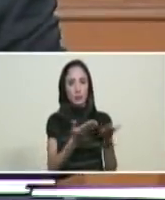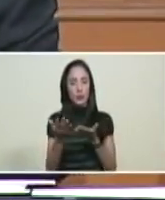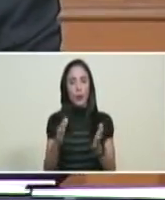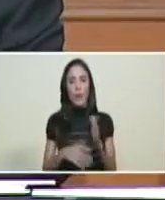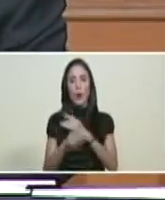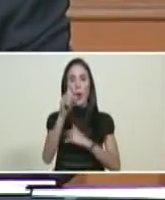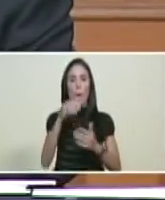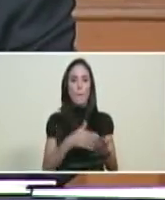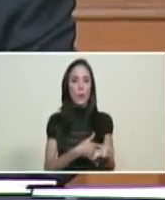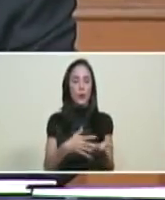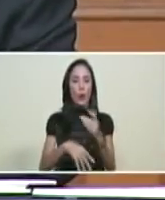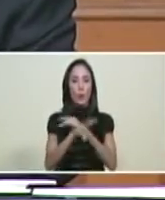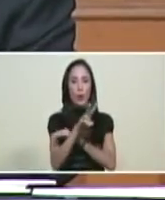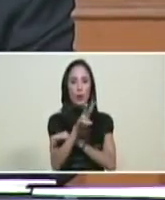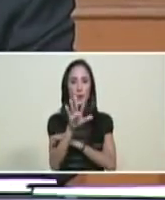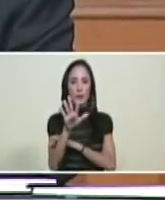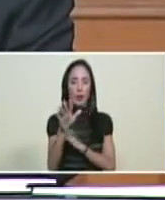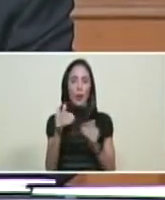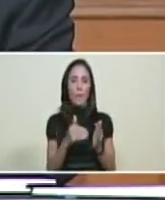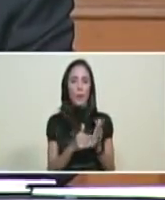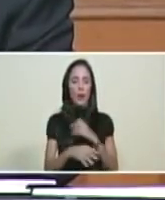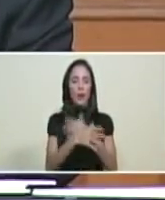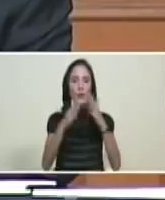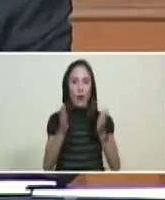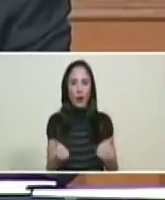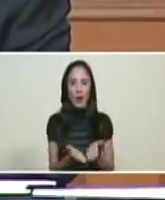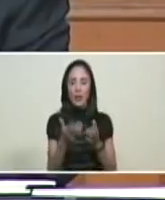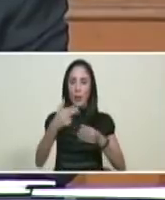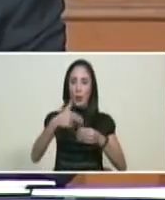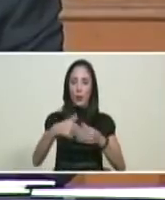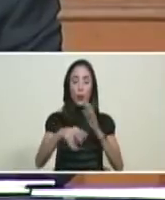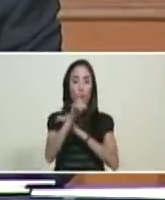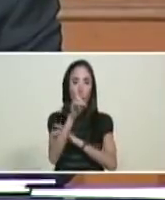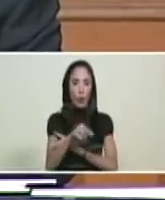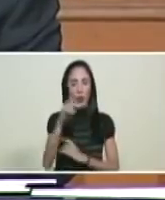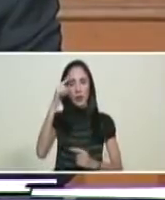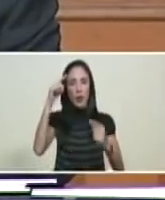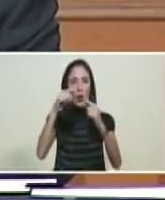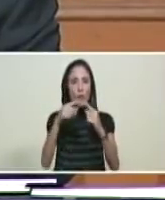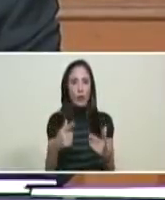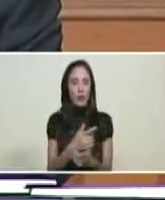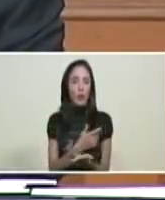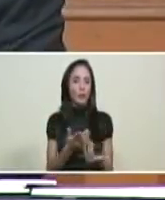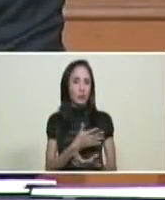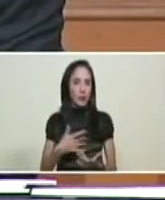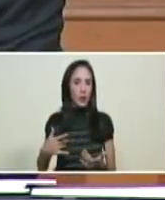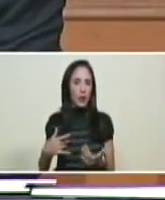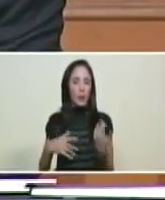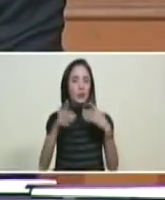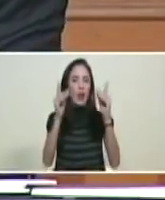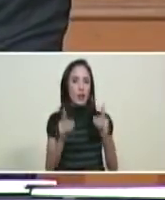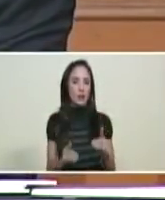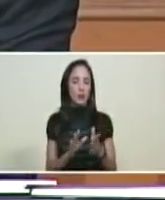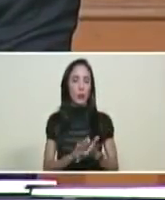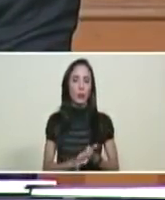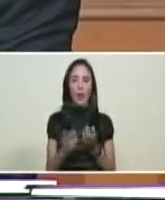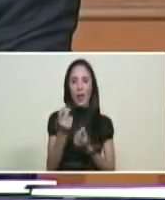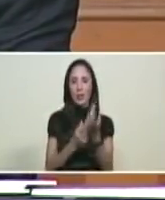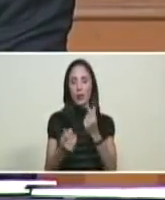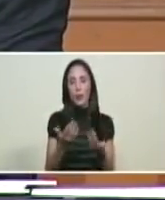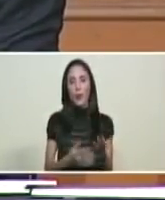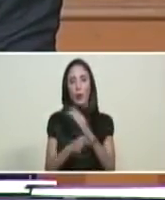millón 25 mil barriles por día. Esa es la meta que nos estamos planteando. Es una inversión de